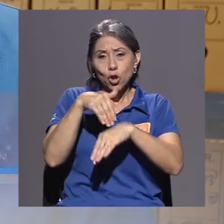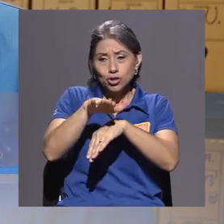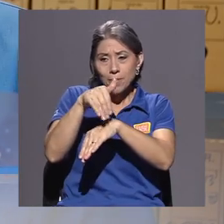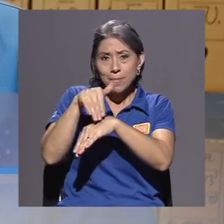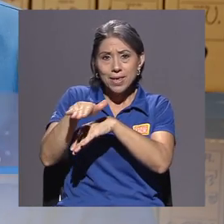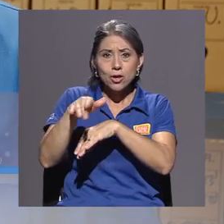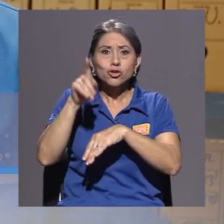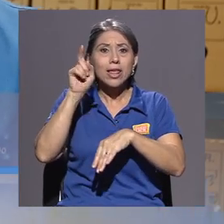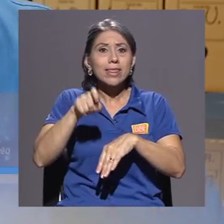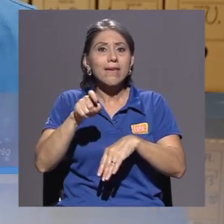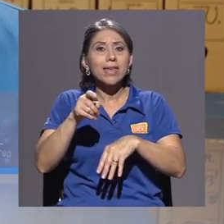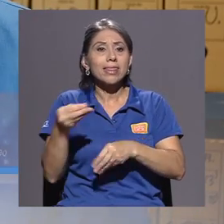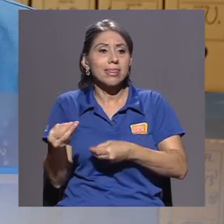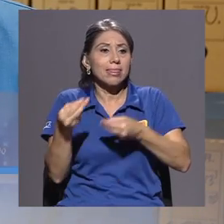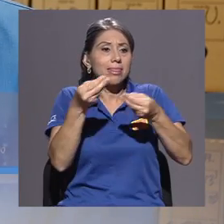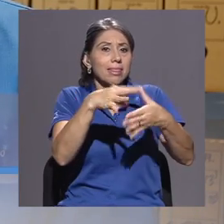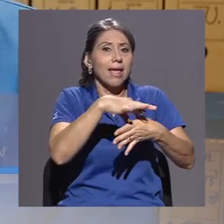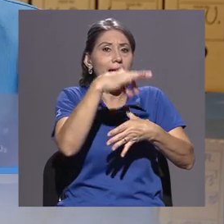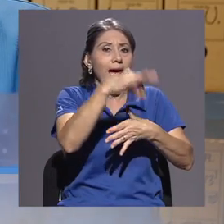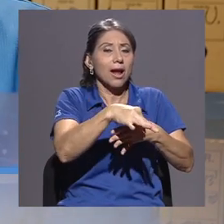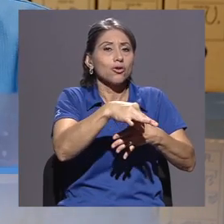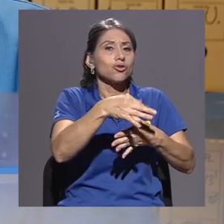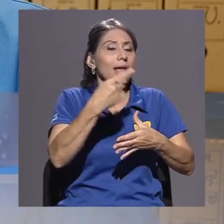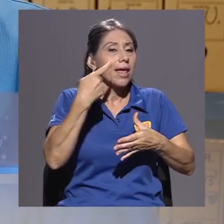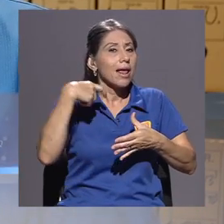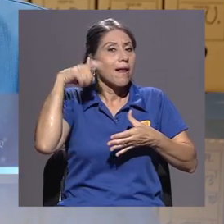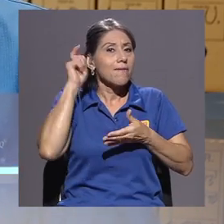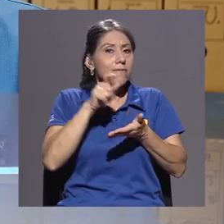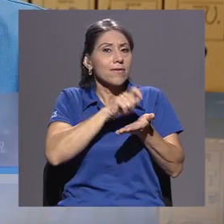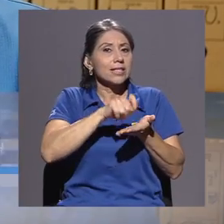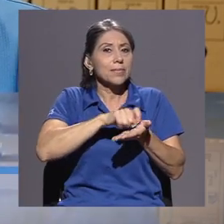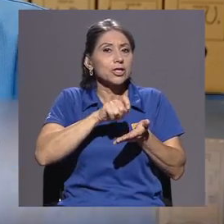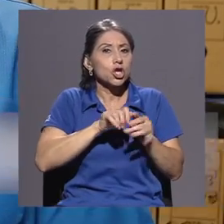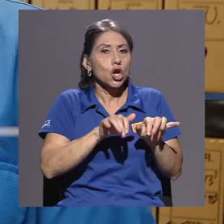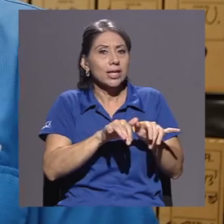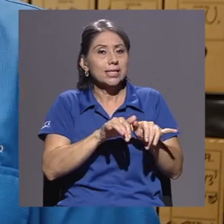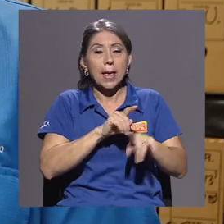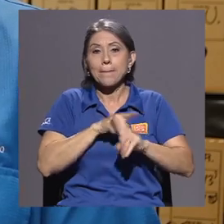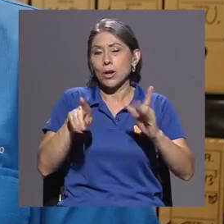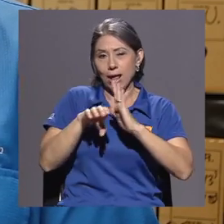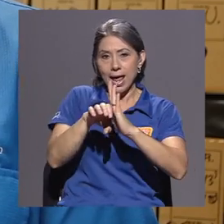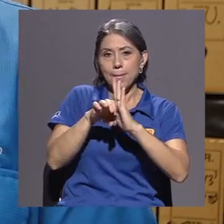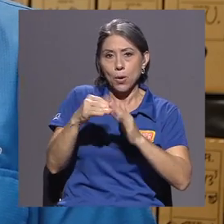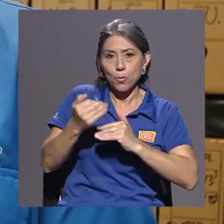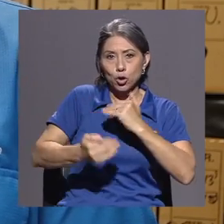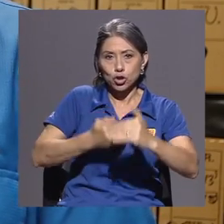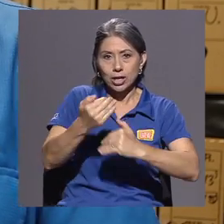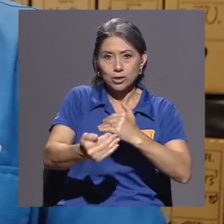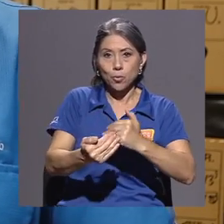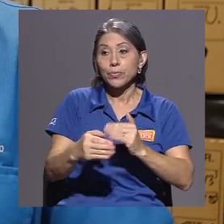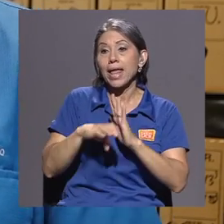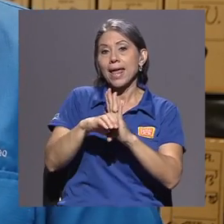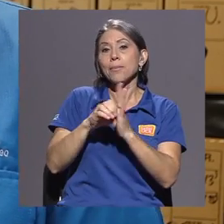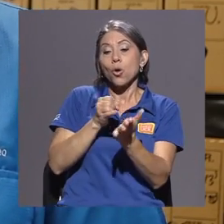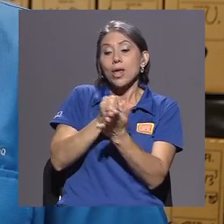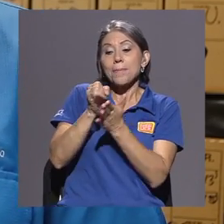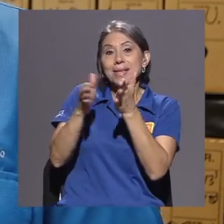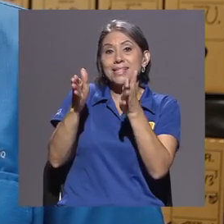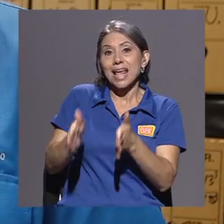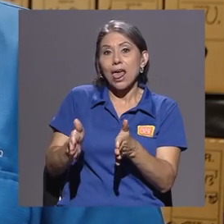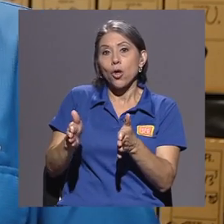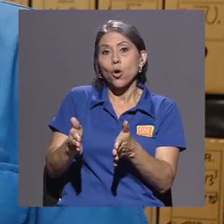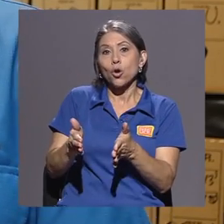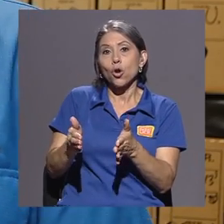en las recepciones, pero vamos a ver el proceso. eso, si un investigador puede tener un usuario